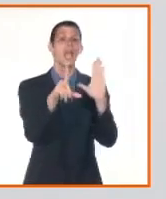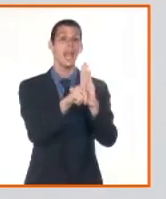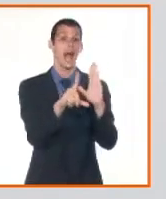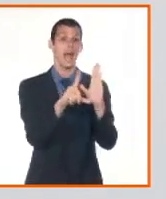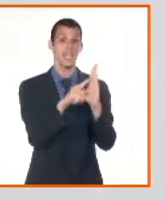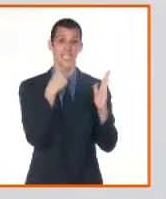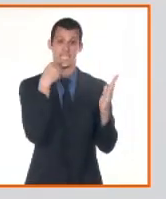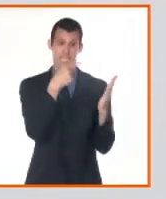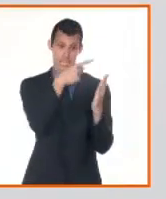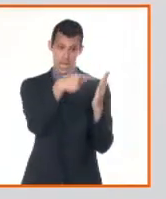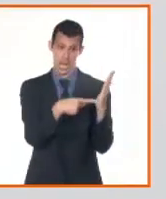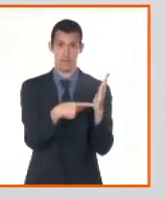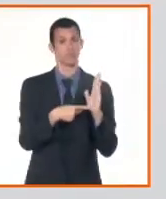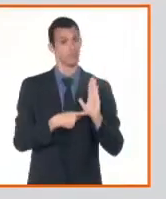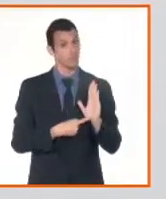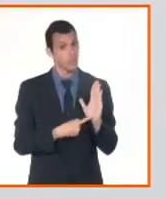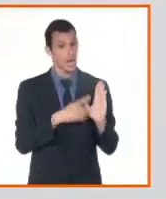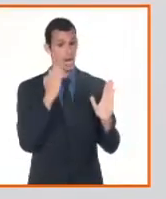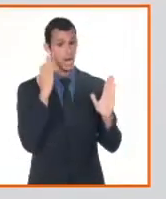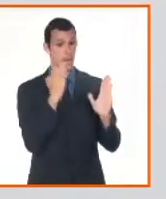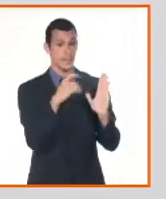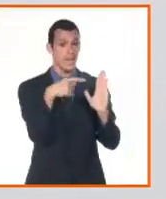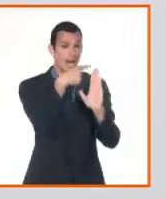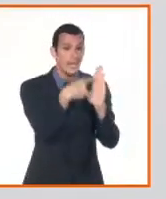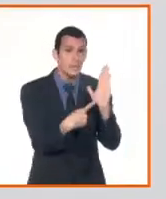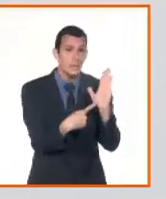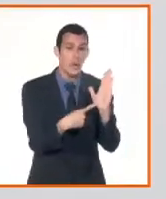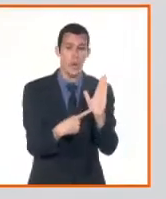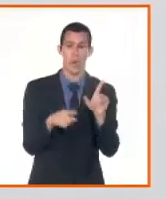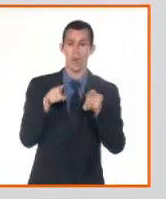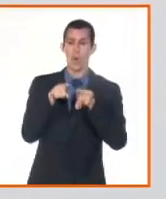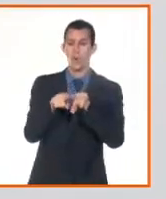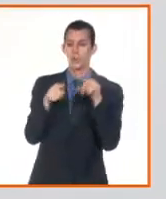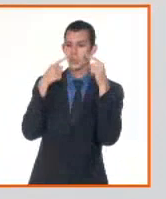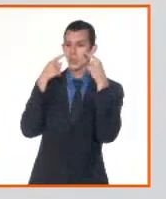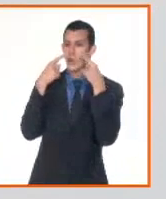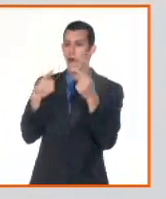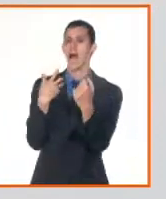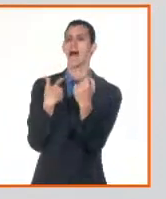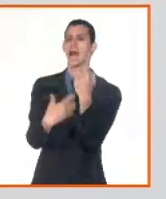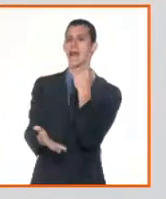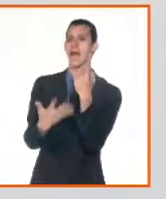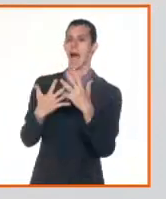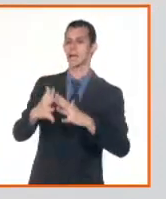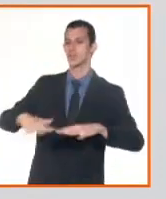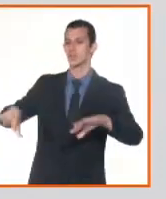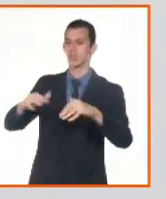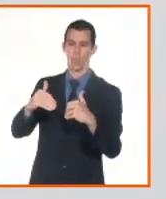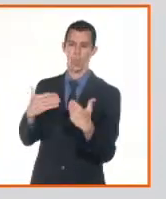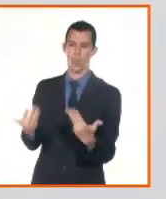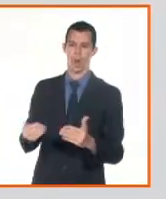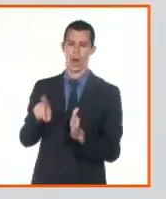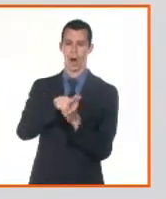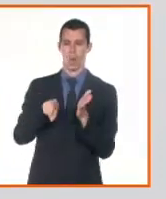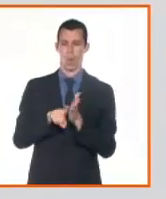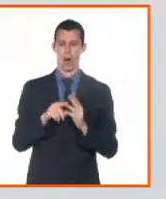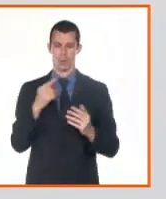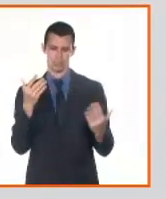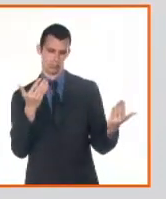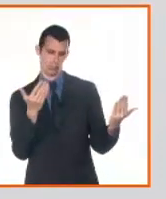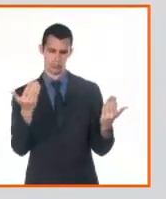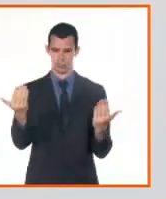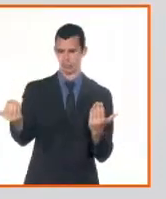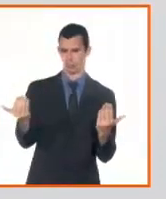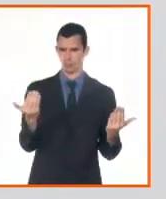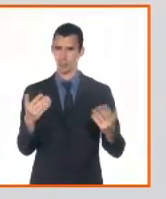judiciales que entran, por así decirlo, a inscripción en los registros, dígase en este minuto que